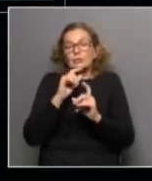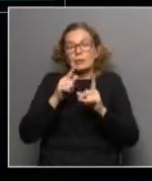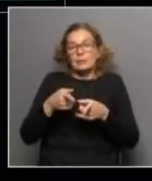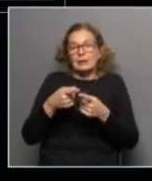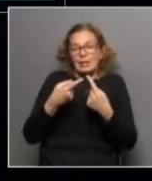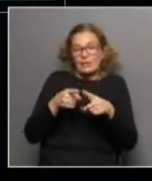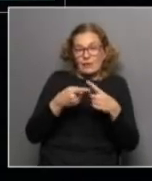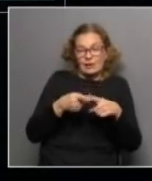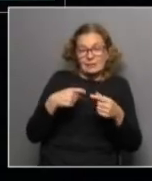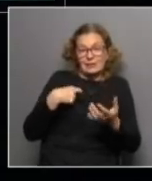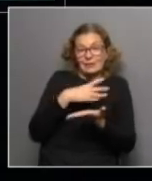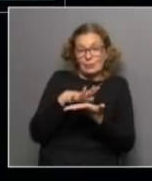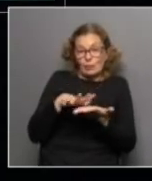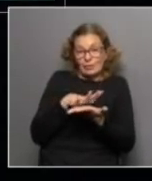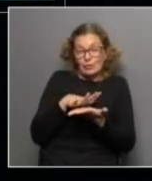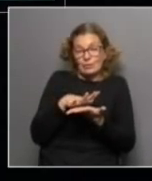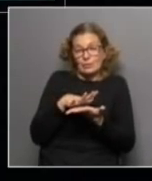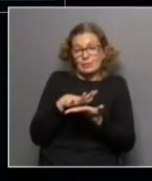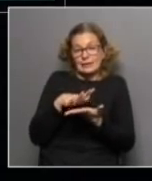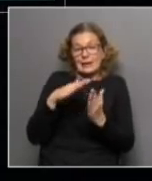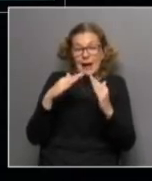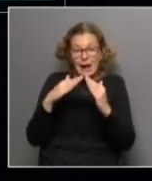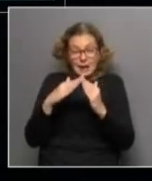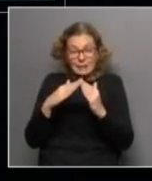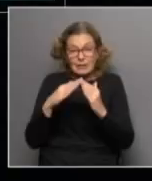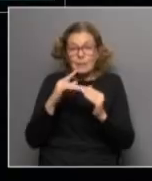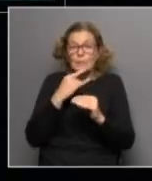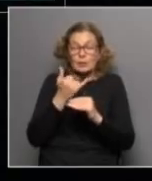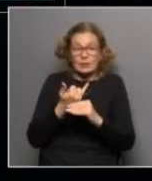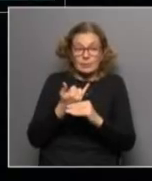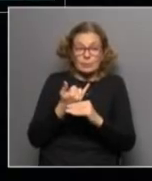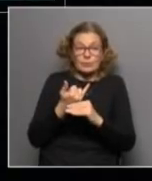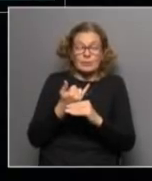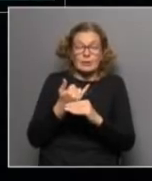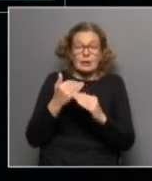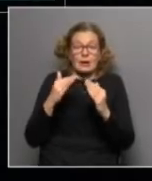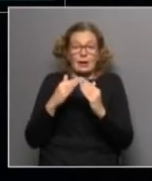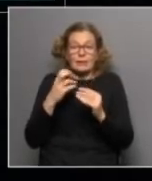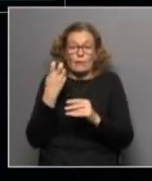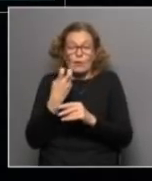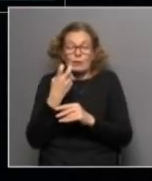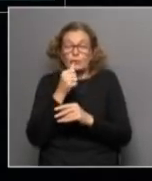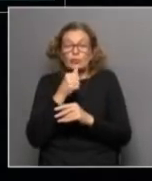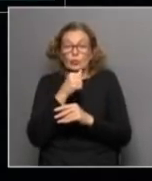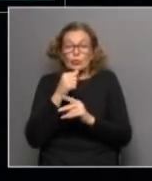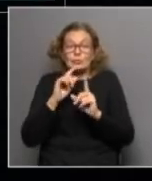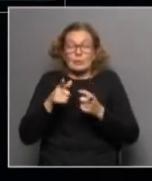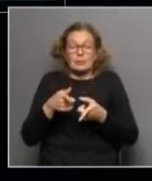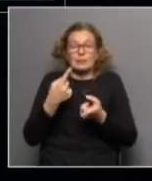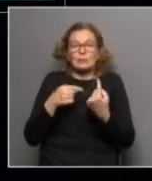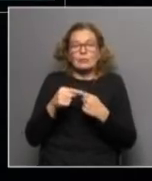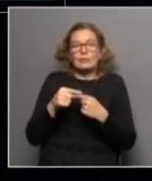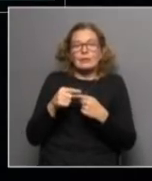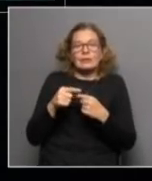determinadas situaciones de inestabilidad habitacional por respecto al acceso a la vivienda o a soluciones habitacionales entonces todavía